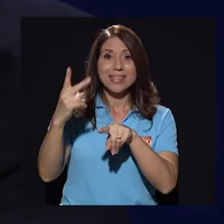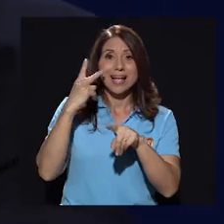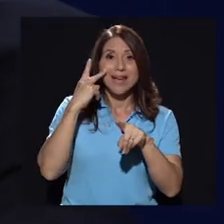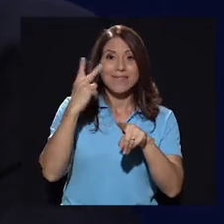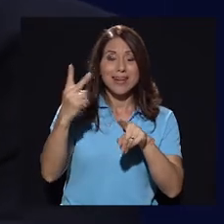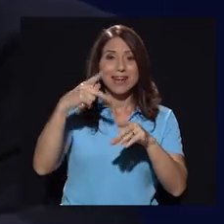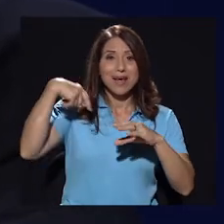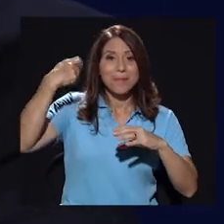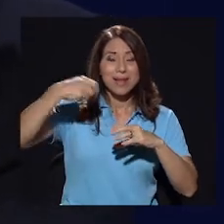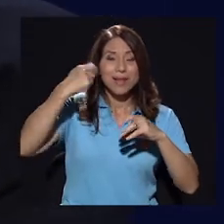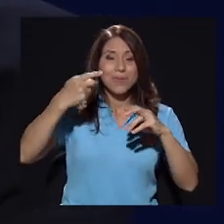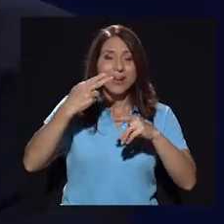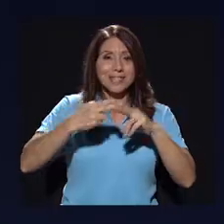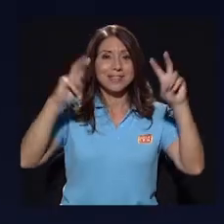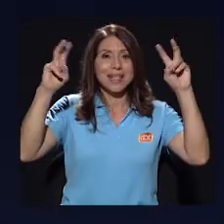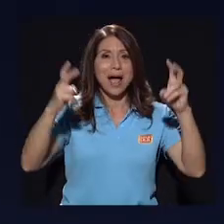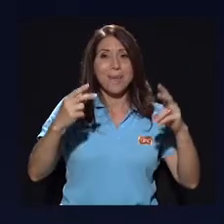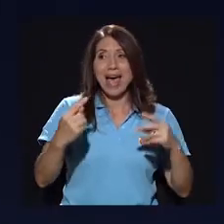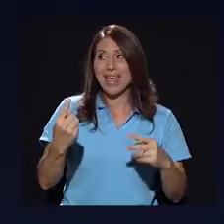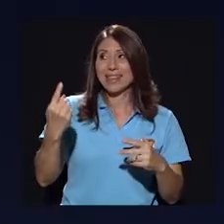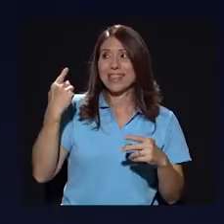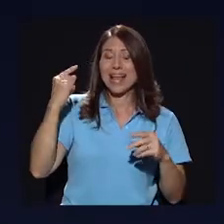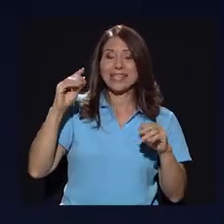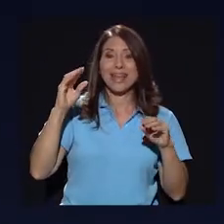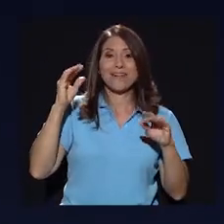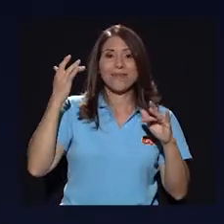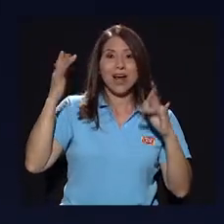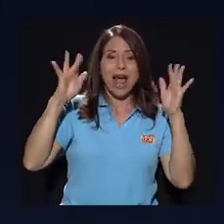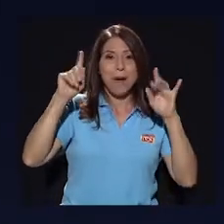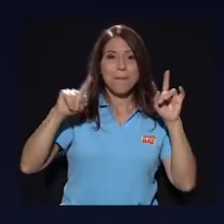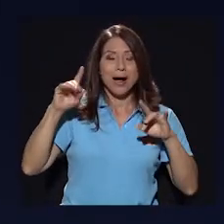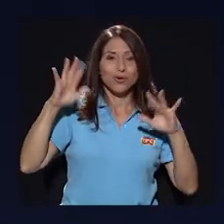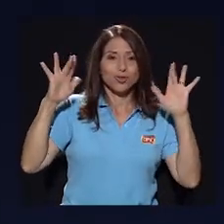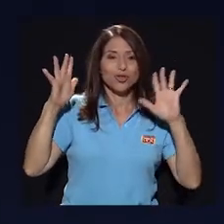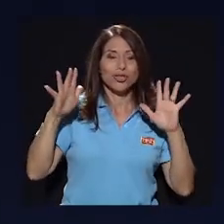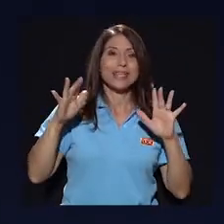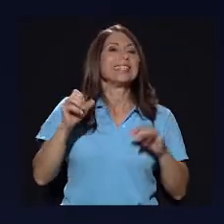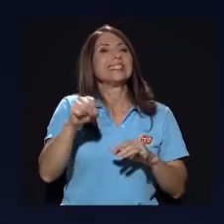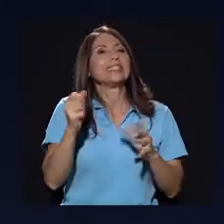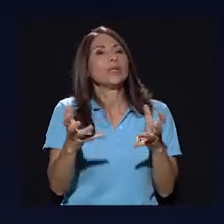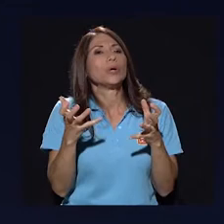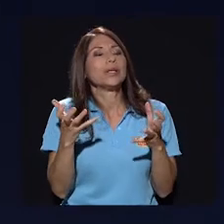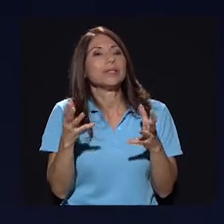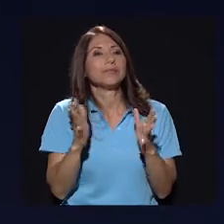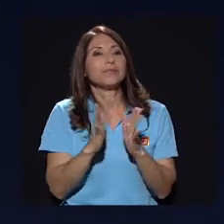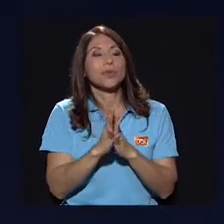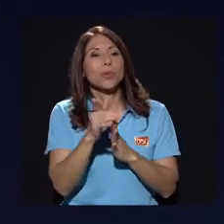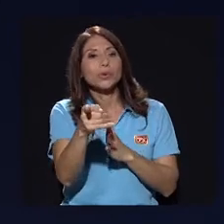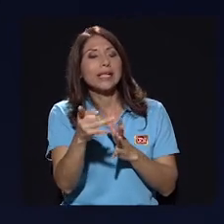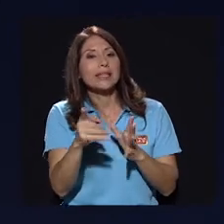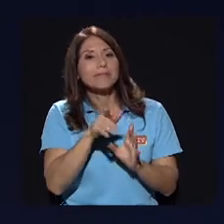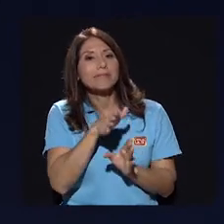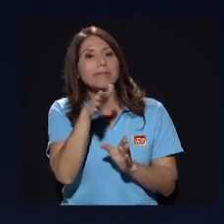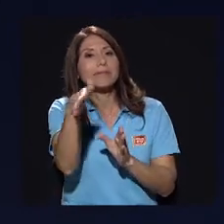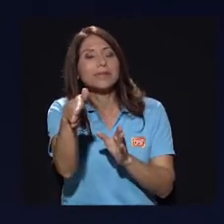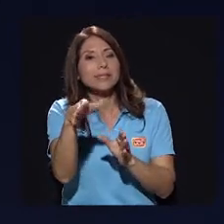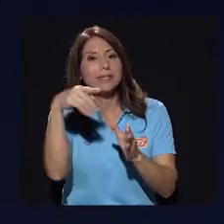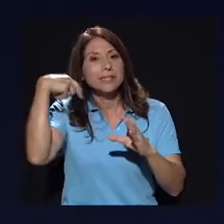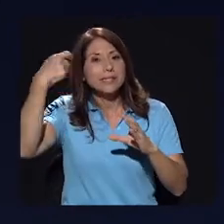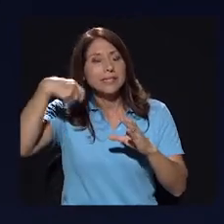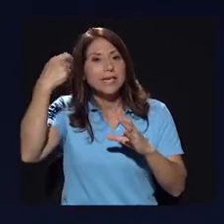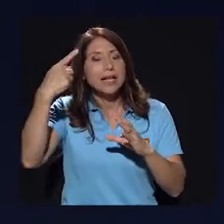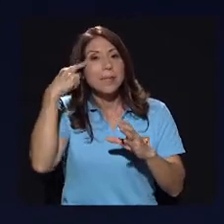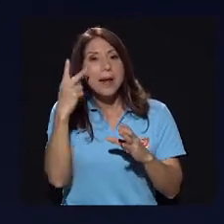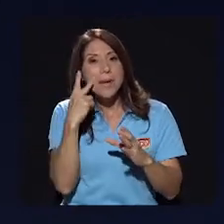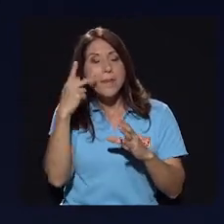que vayan a ver Atrás Aiberlámpagos. Sí, ojalá que sí, que tengan la motivación de acercarse a las salas de cine y le den la